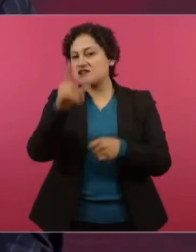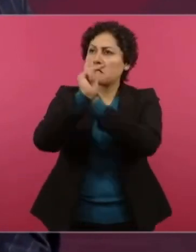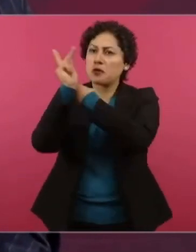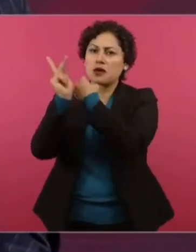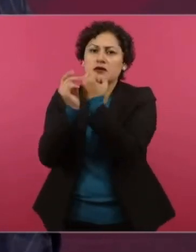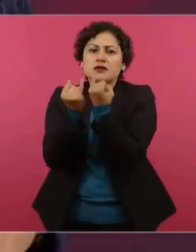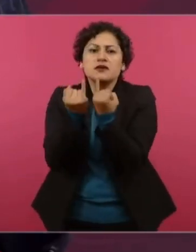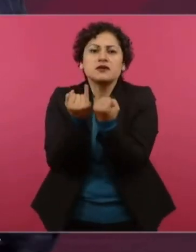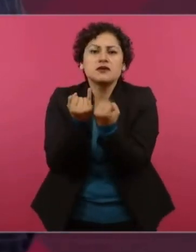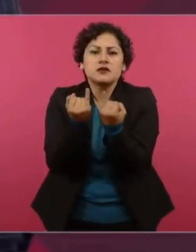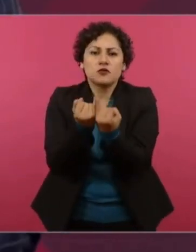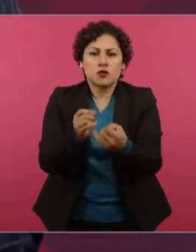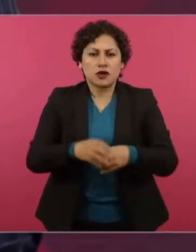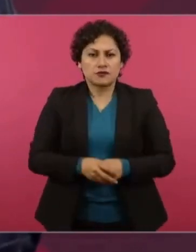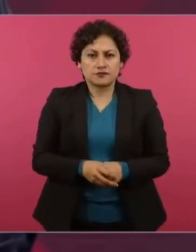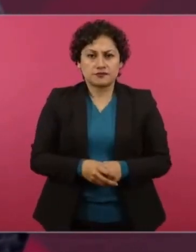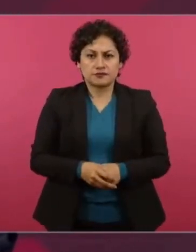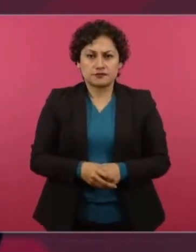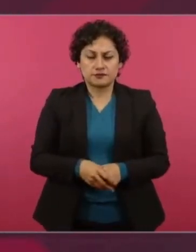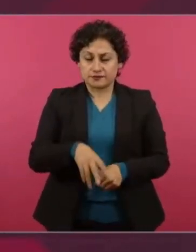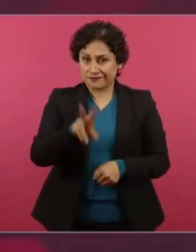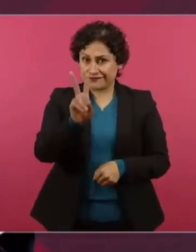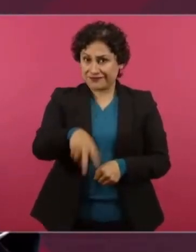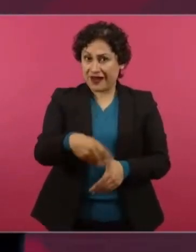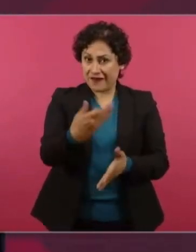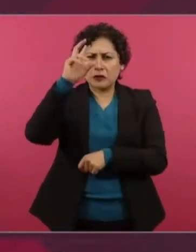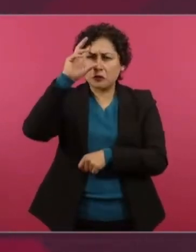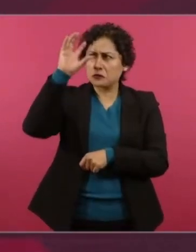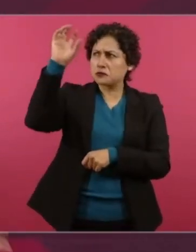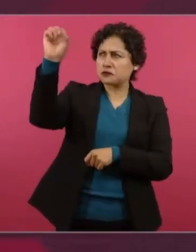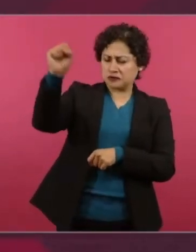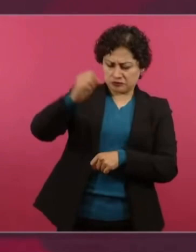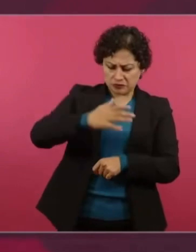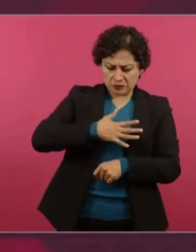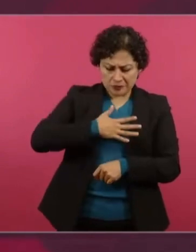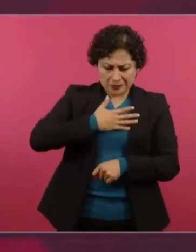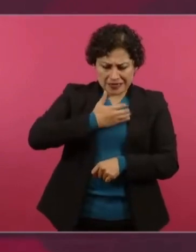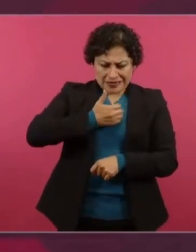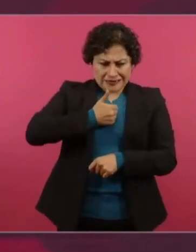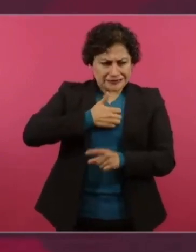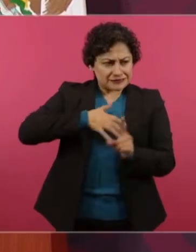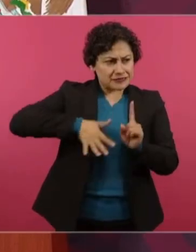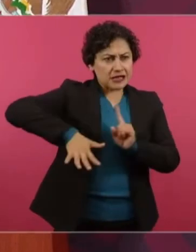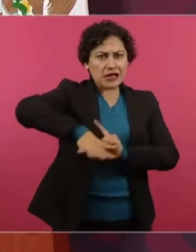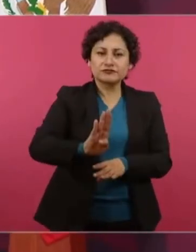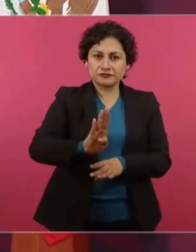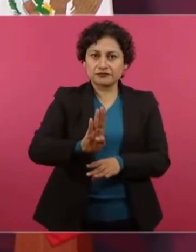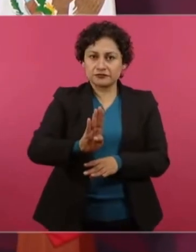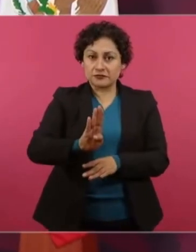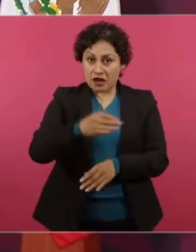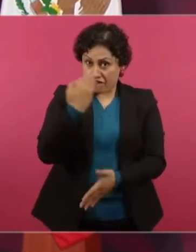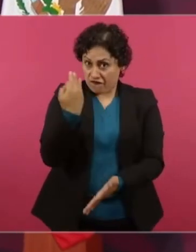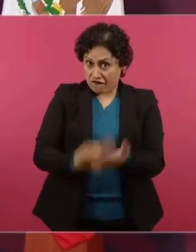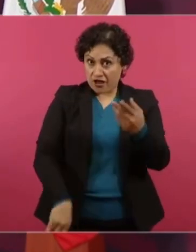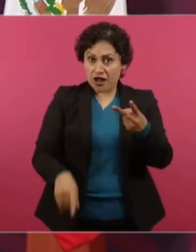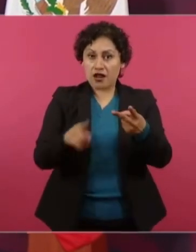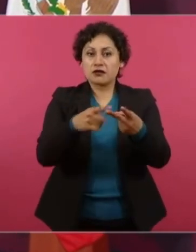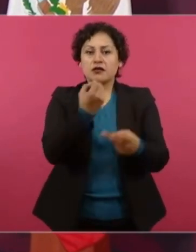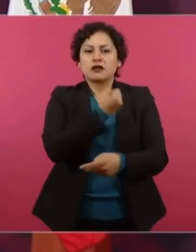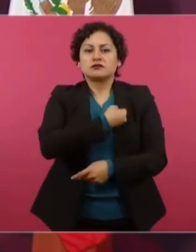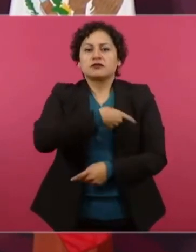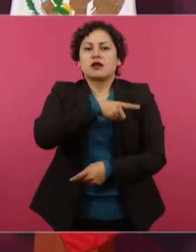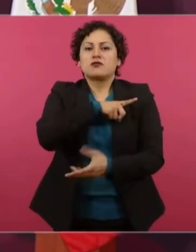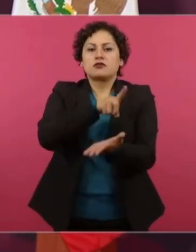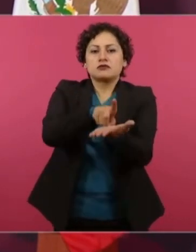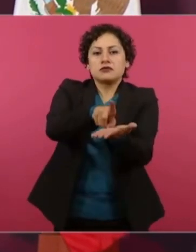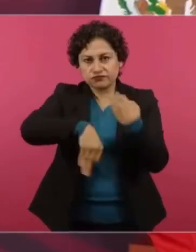Latina? Hace falta el estado de bienestar, hace falta que la salud sea un derecho del pueblo,